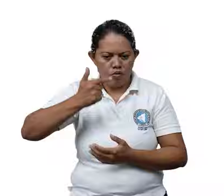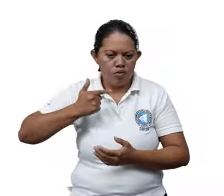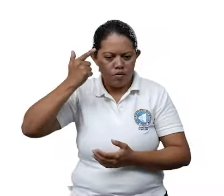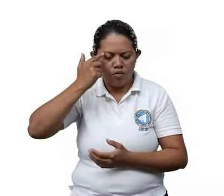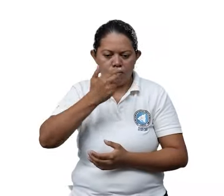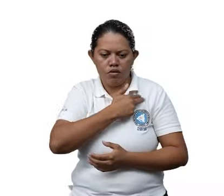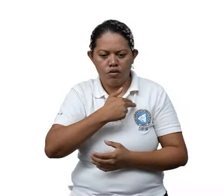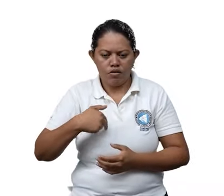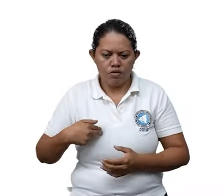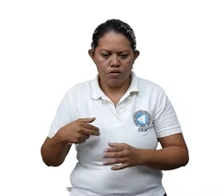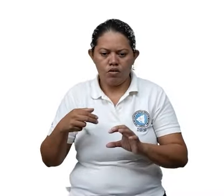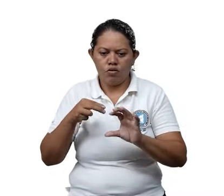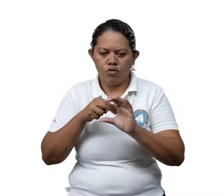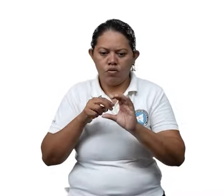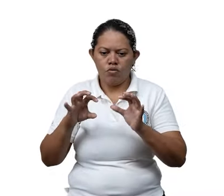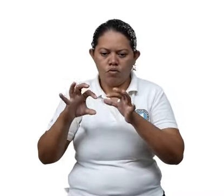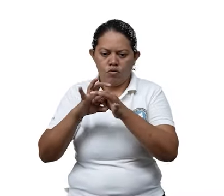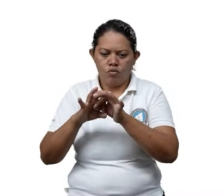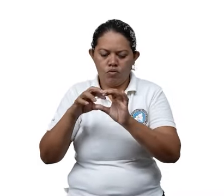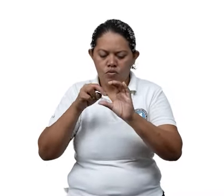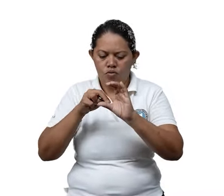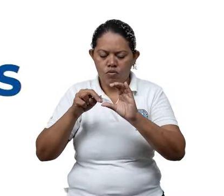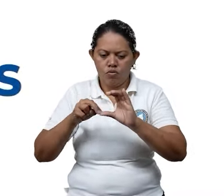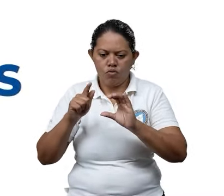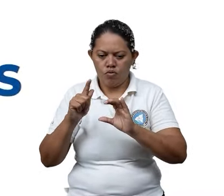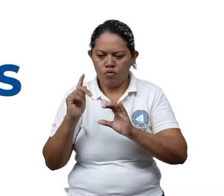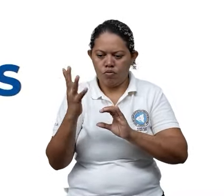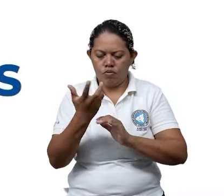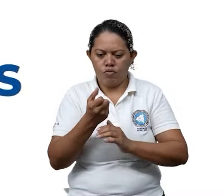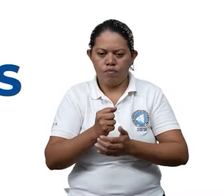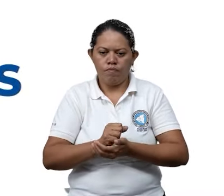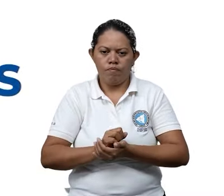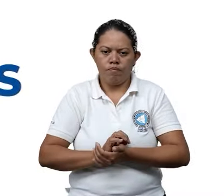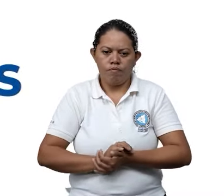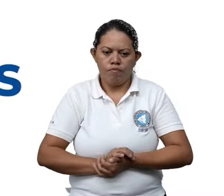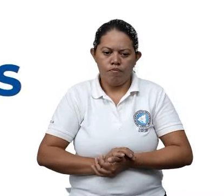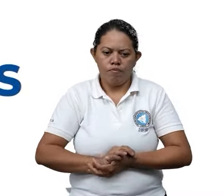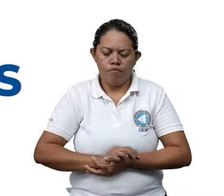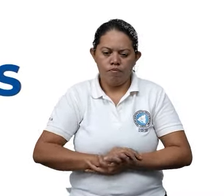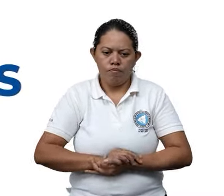de Reconciliación y Unidad Nacional SINAPRED somos todos.